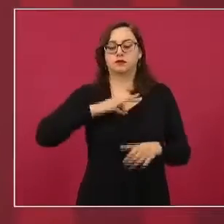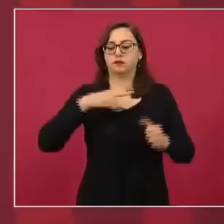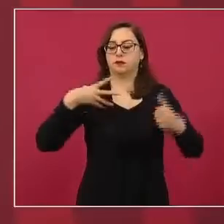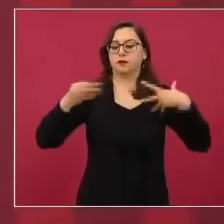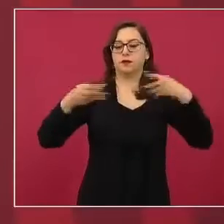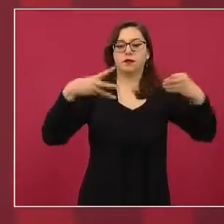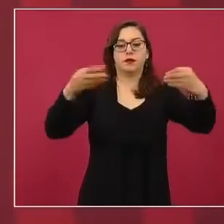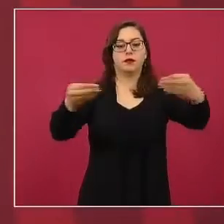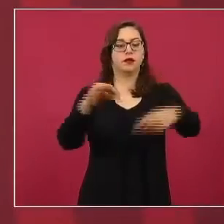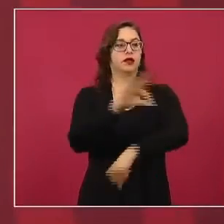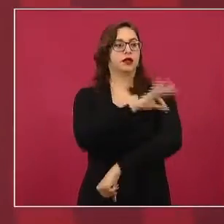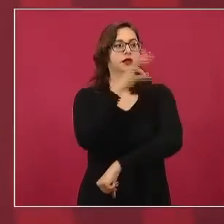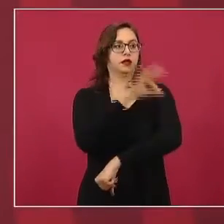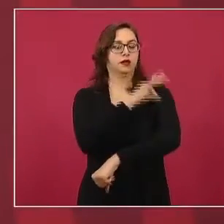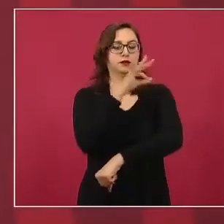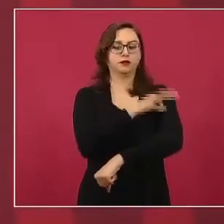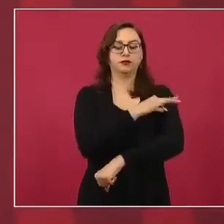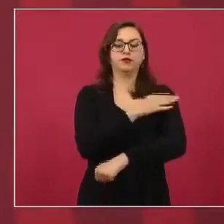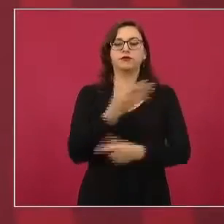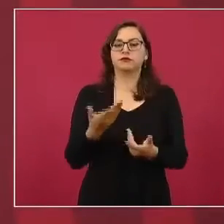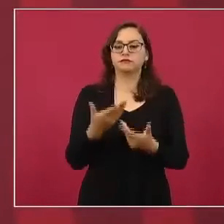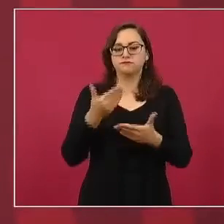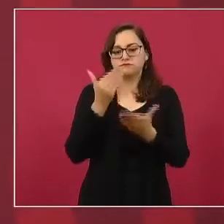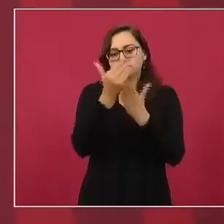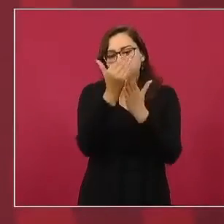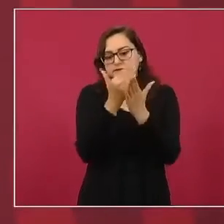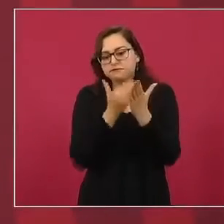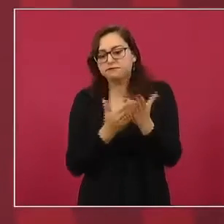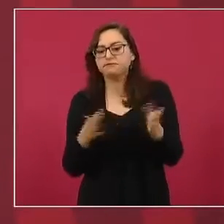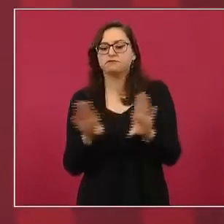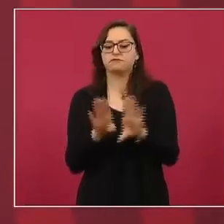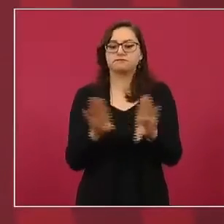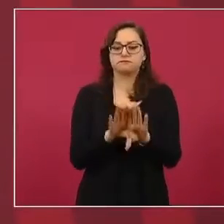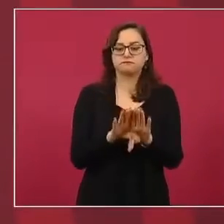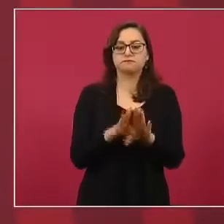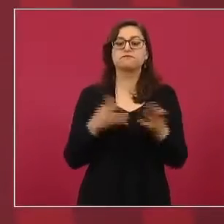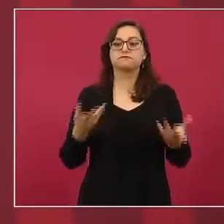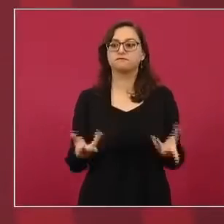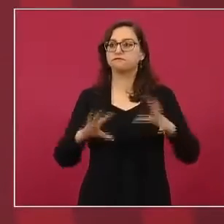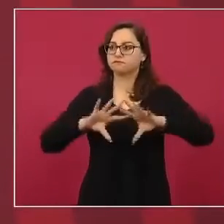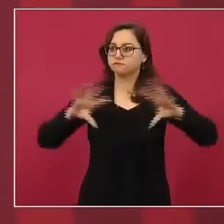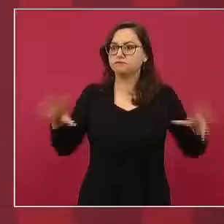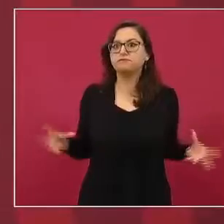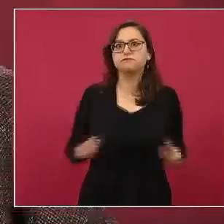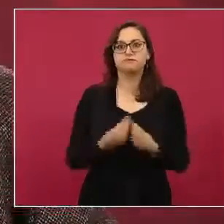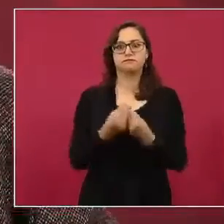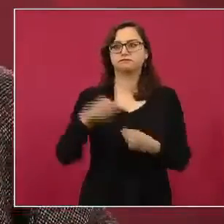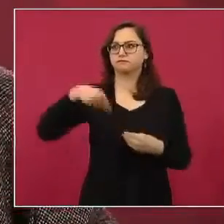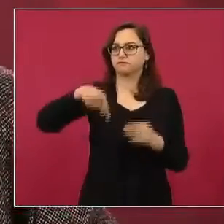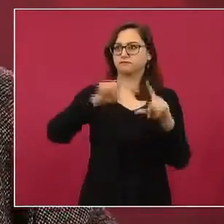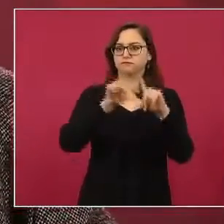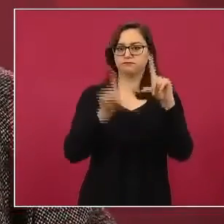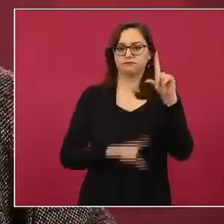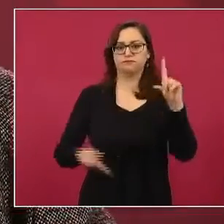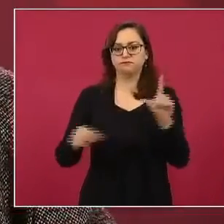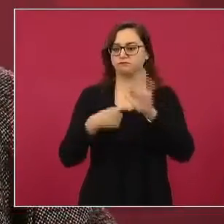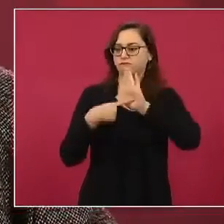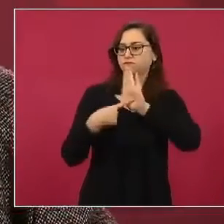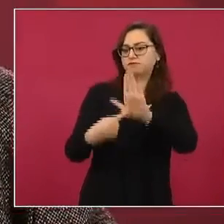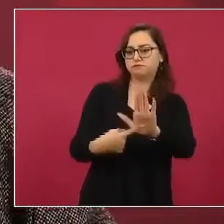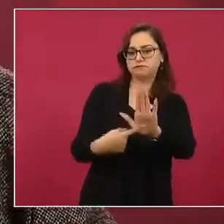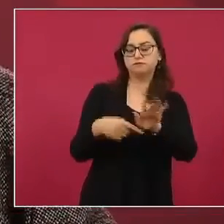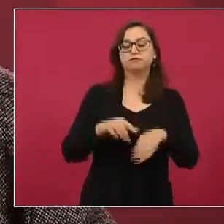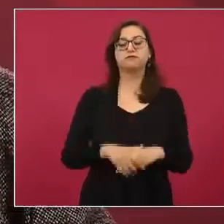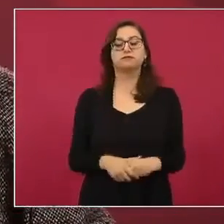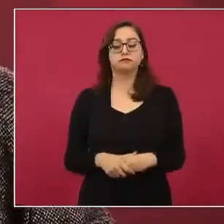política de vacunación, con la importante contribución de todos los mexicanos. Los datos muestran